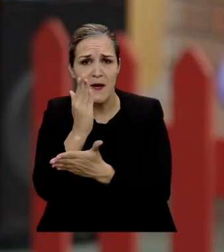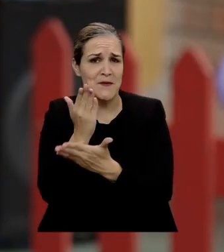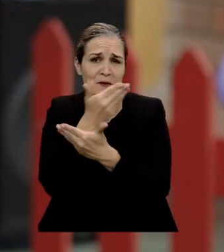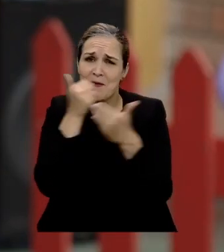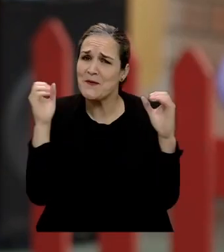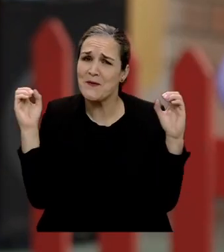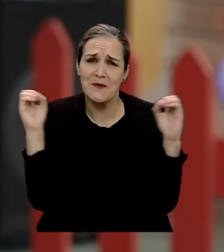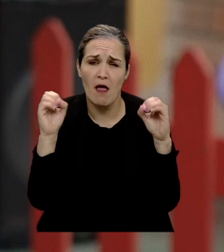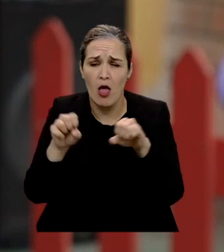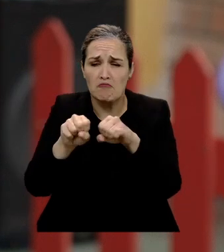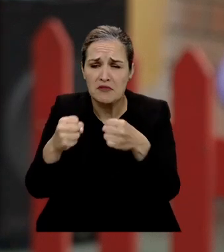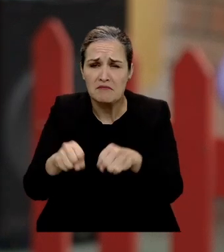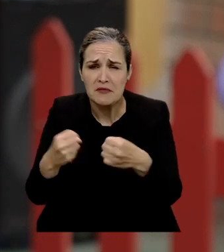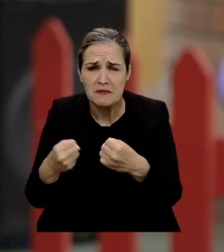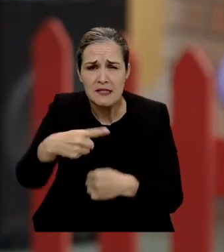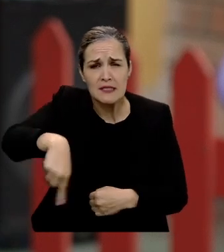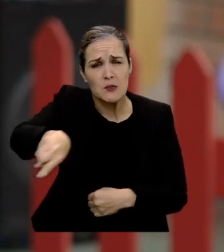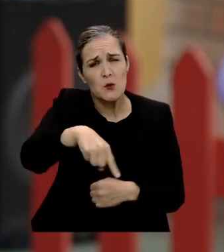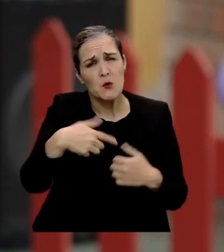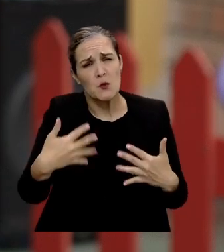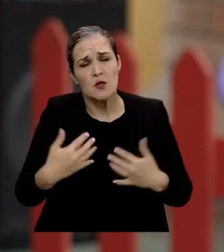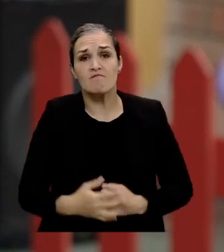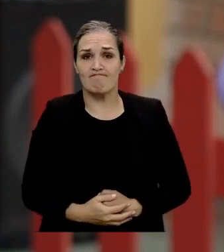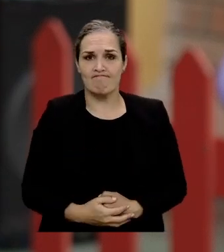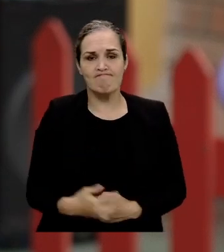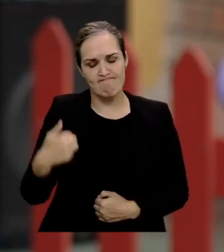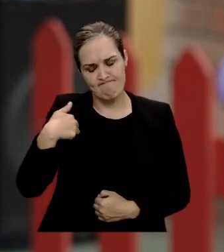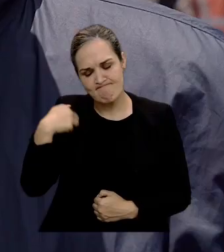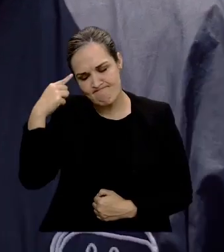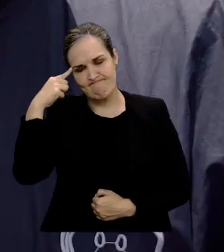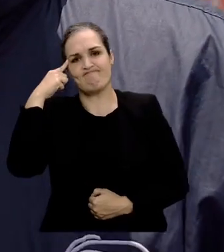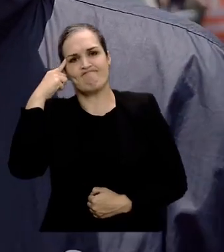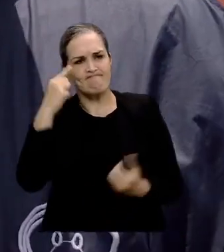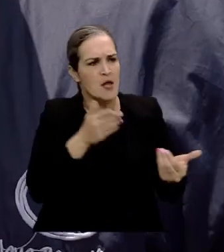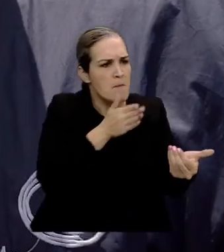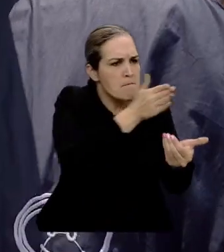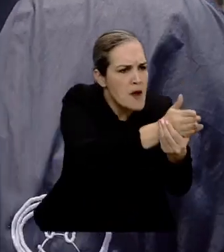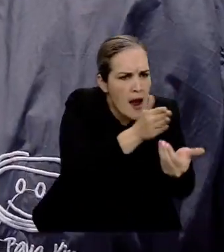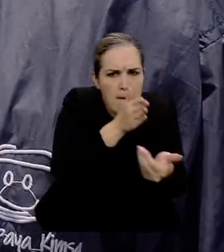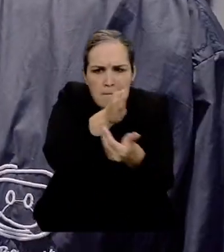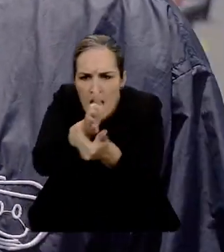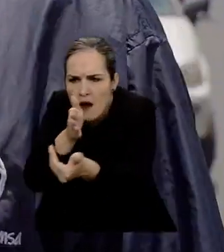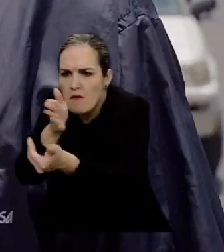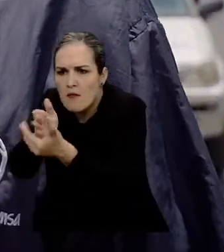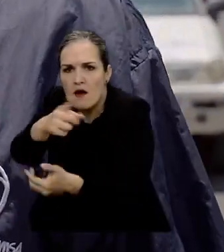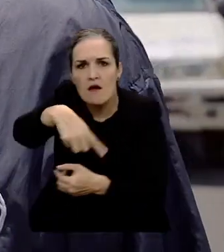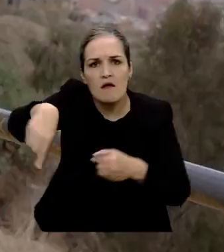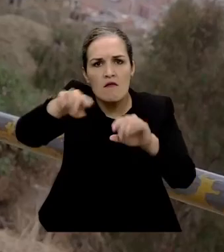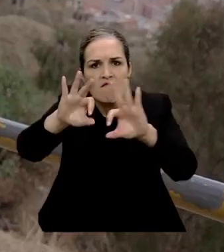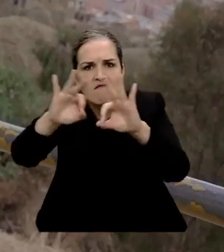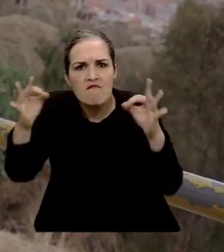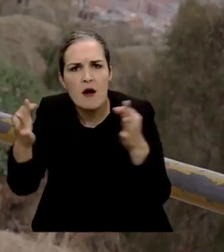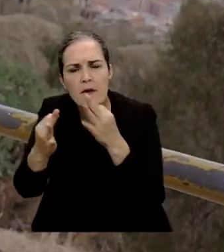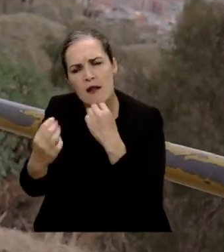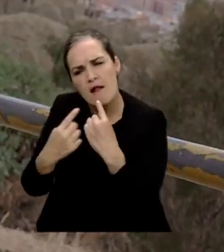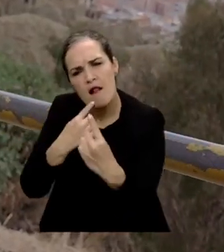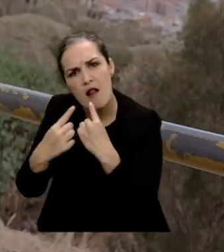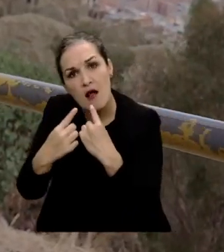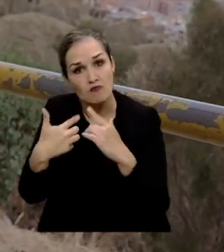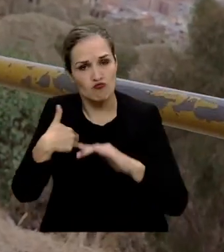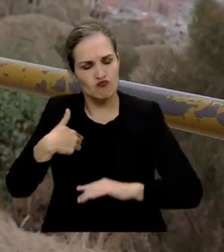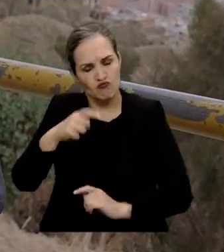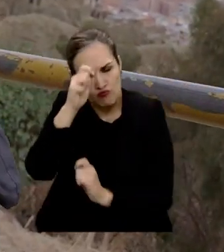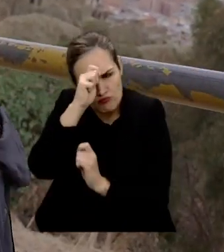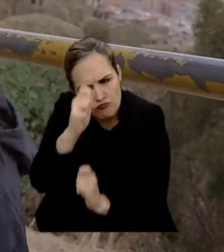día a día salimos a calle a contactar a las familias que se encuentran en la dinámica de calle. Tenemos un